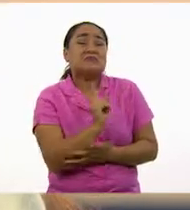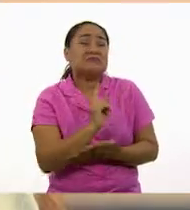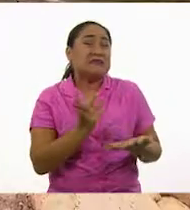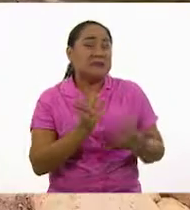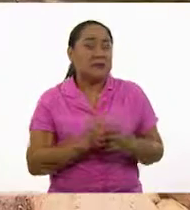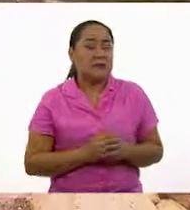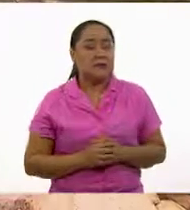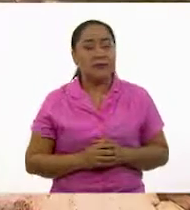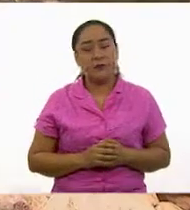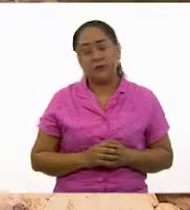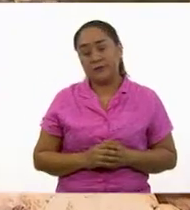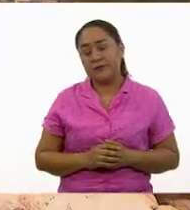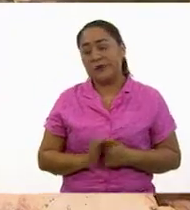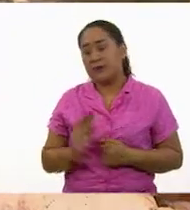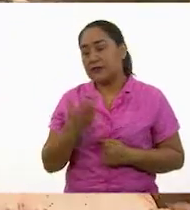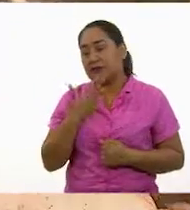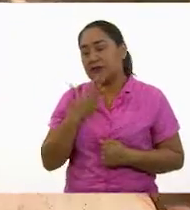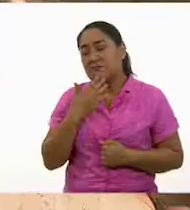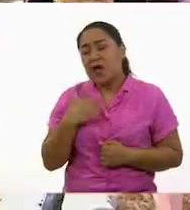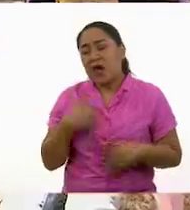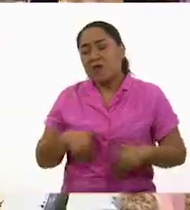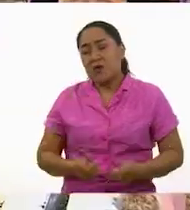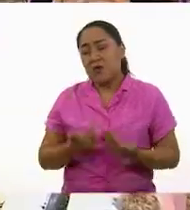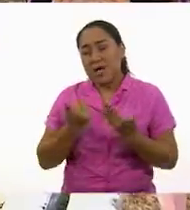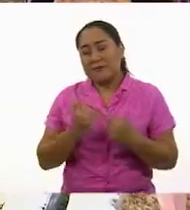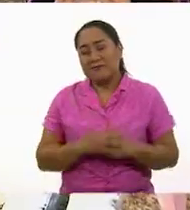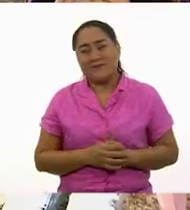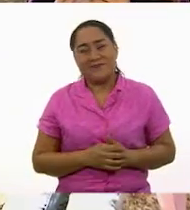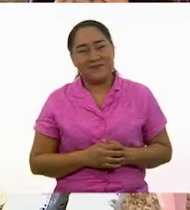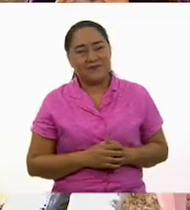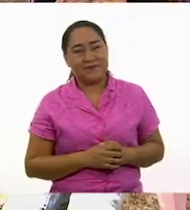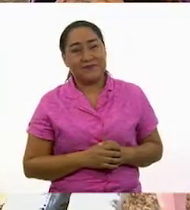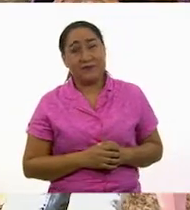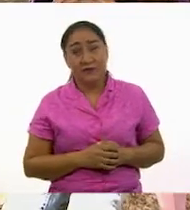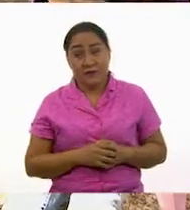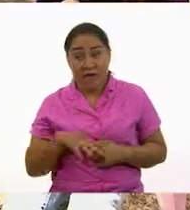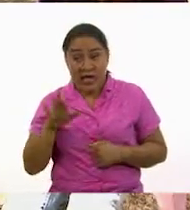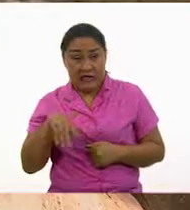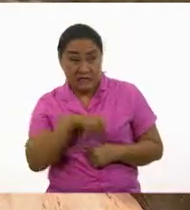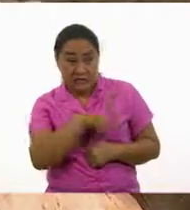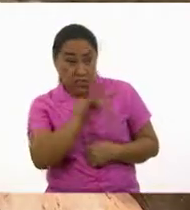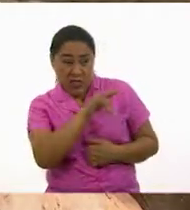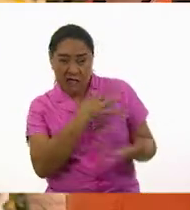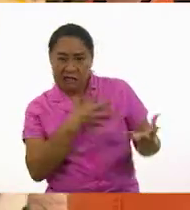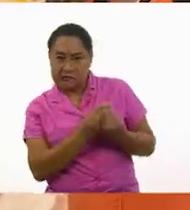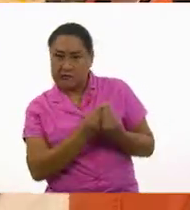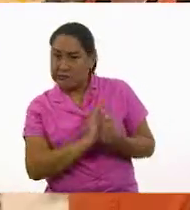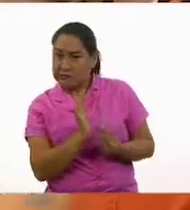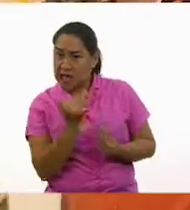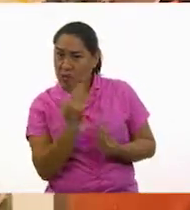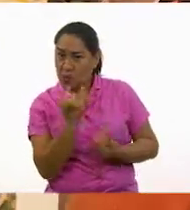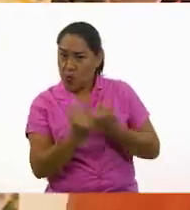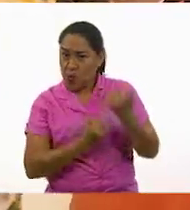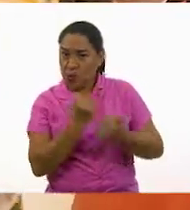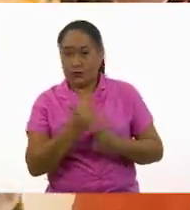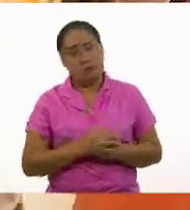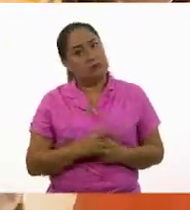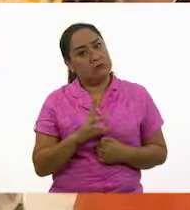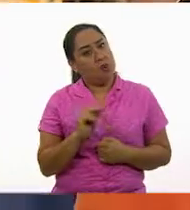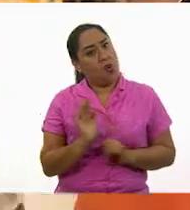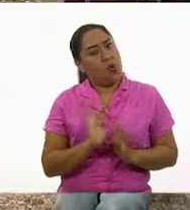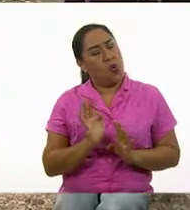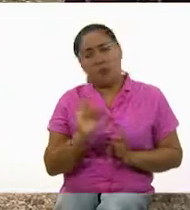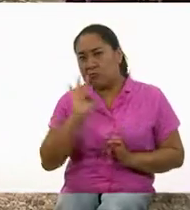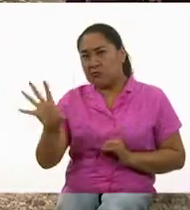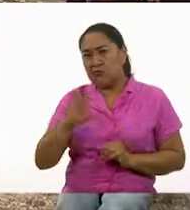está bien. Ni tengo tanta hambre. ¿Entonces Lupita ya no puede jugar con nosotros? No. ¿Qué tal si nos